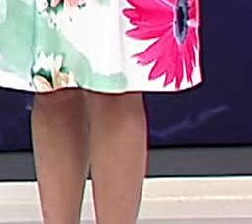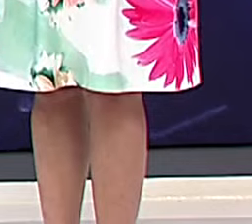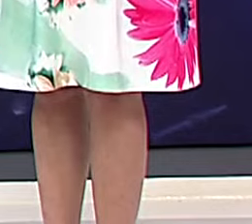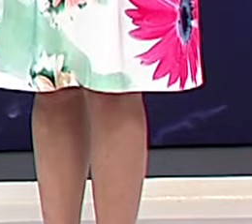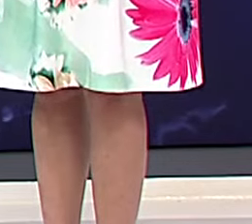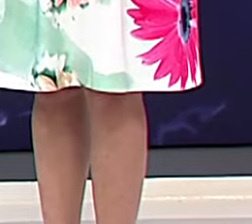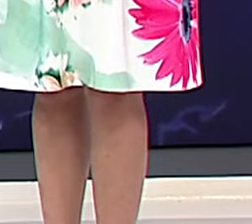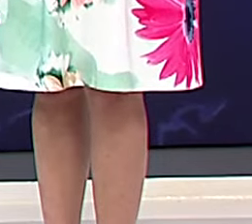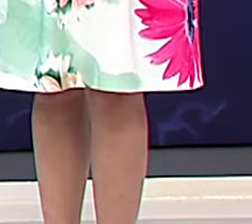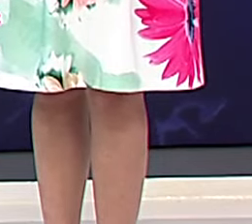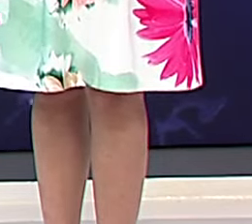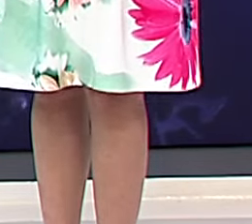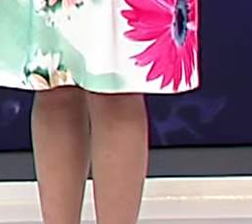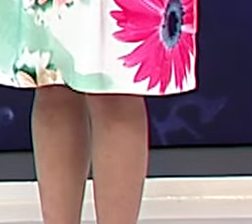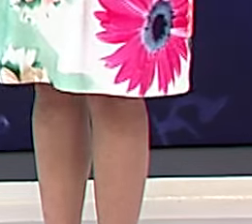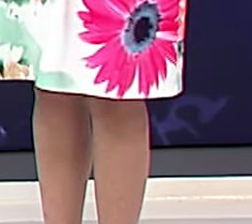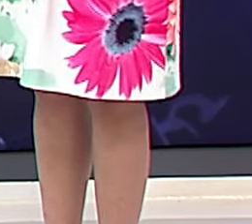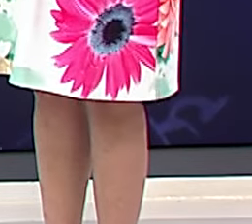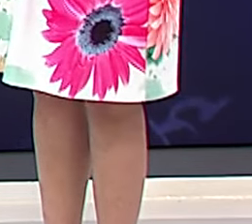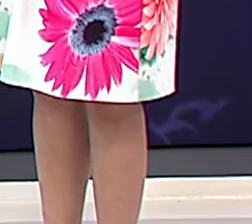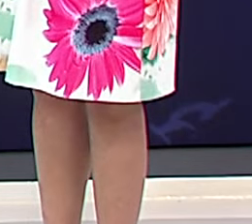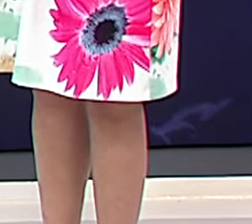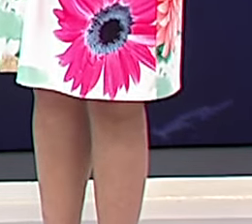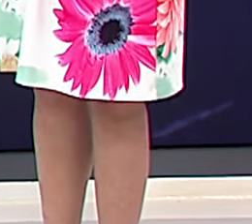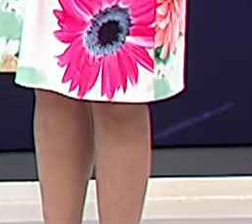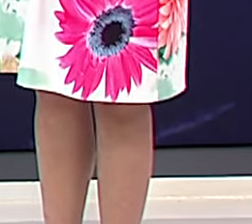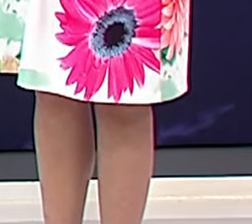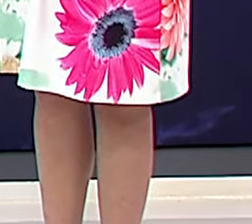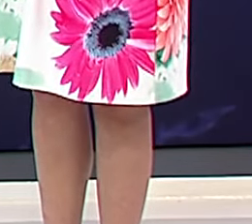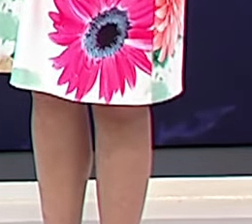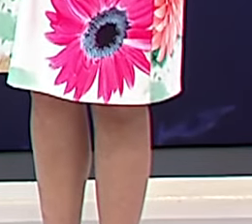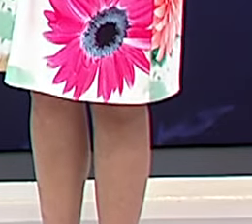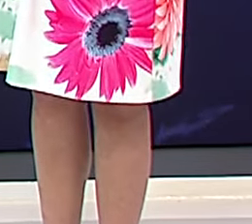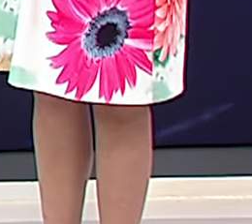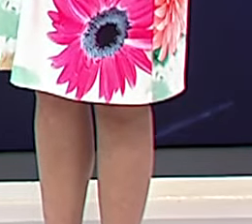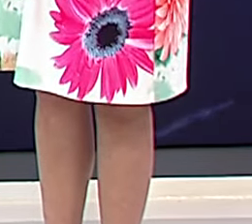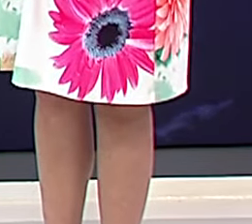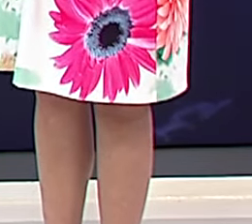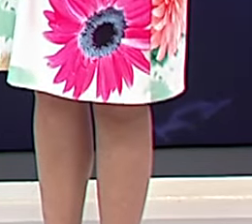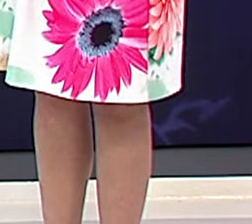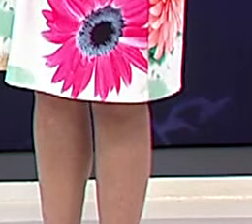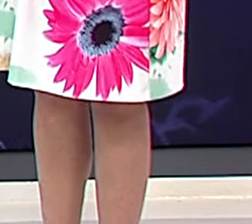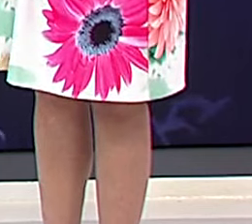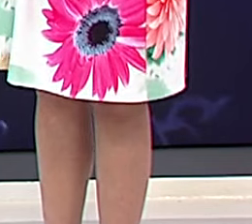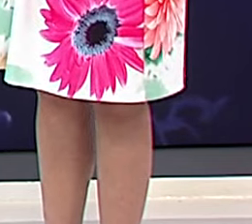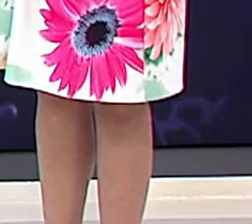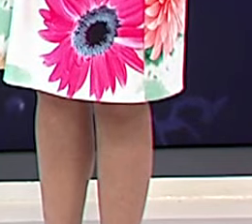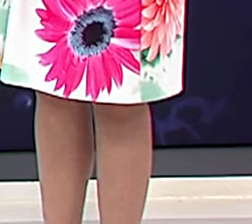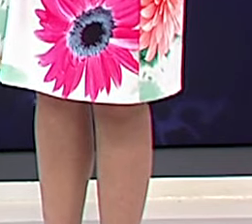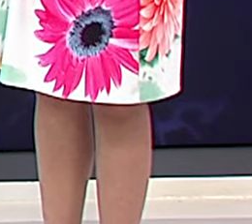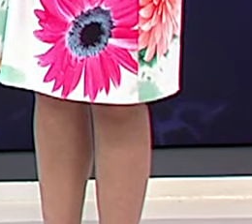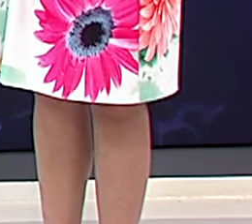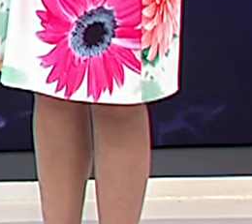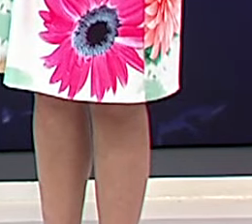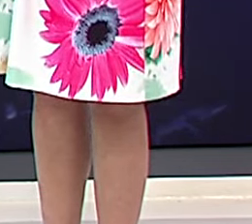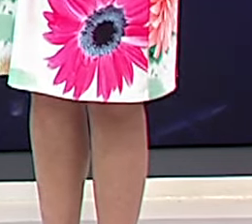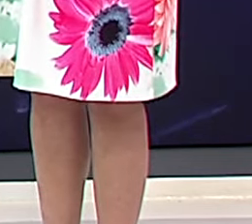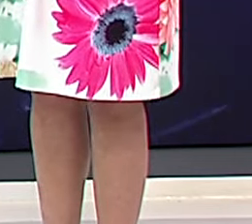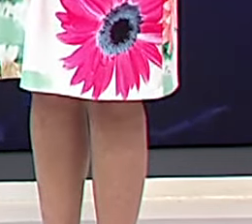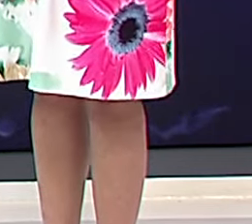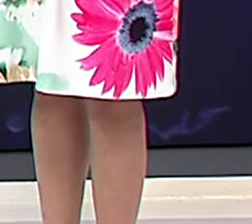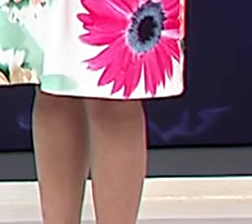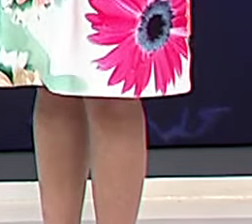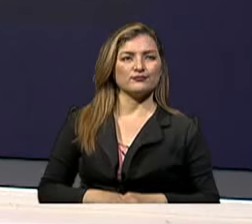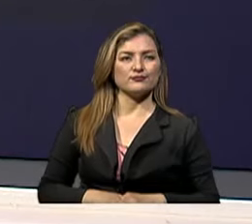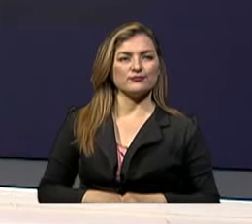cuáles son las inquietudes En las redes sociales La primera pregunta La hace Jorge Navarrete ¿Un fumador pasivo Puede salir más afectado Que un